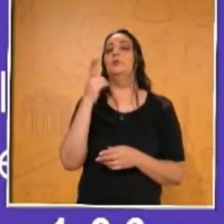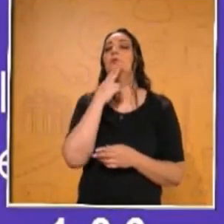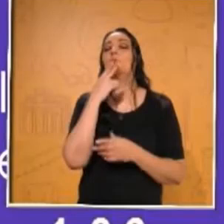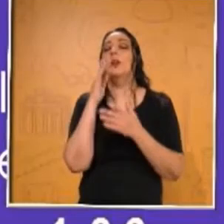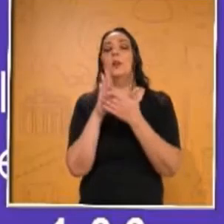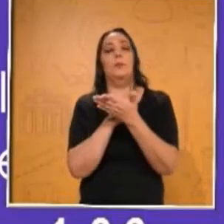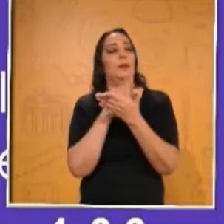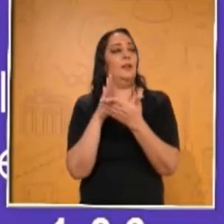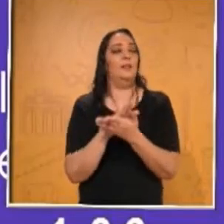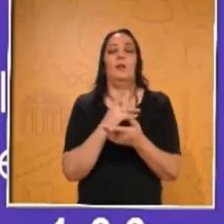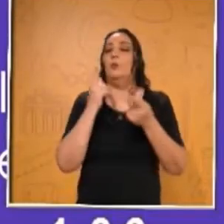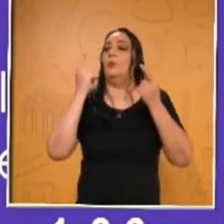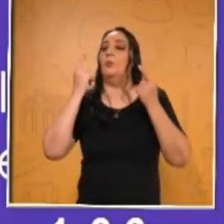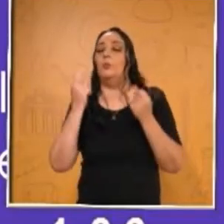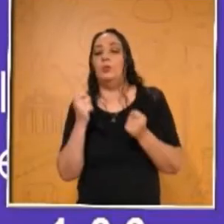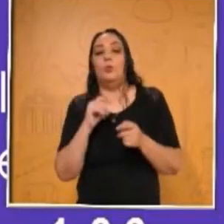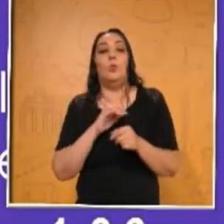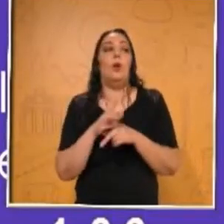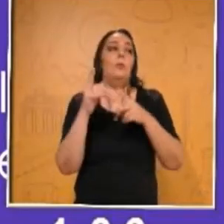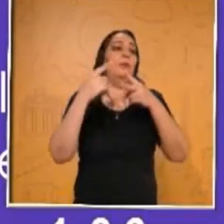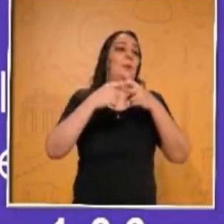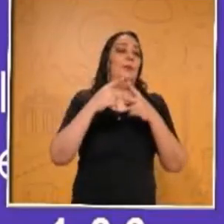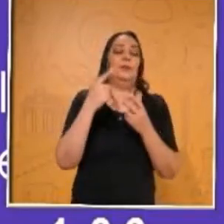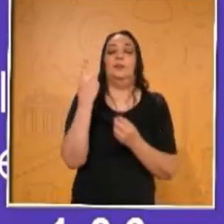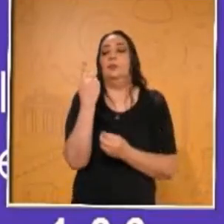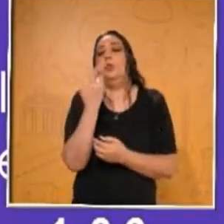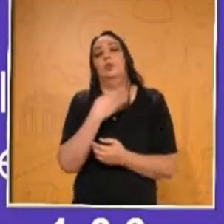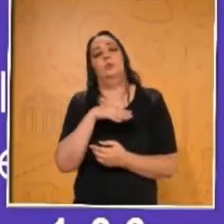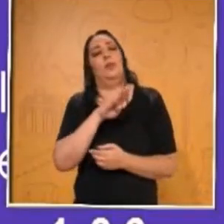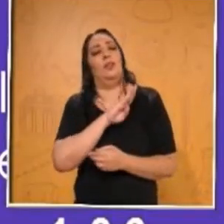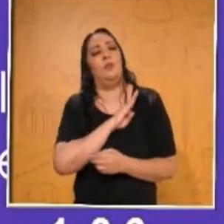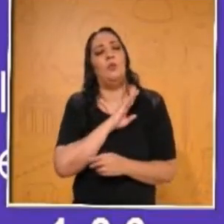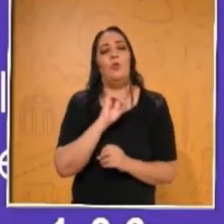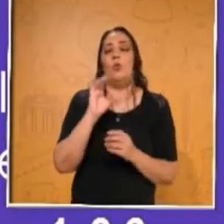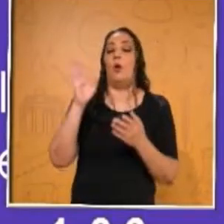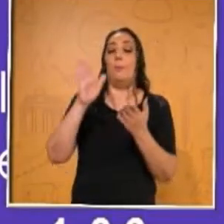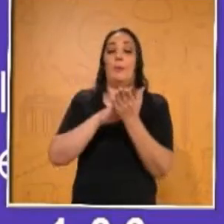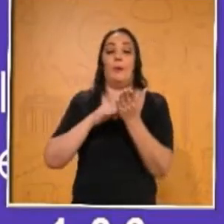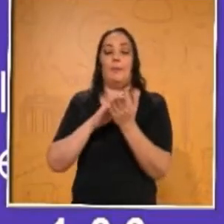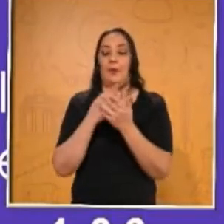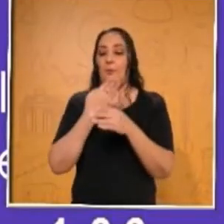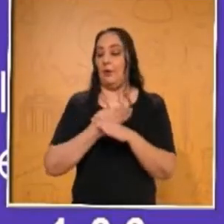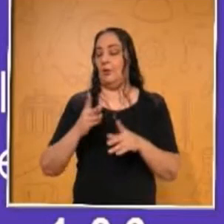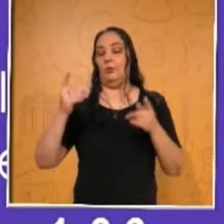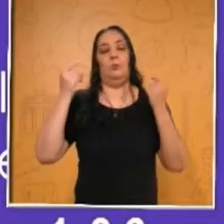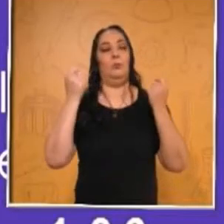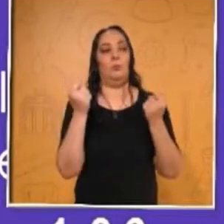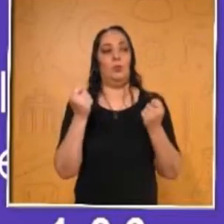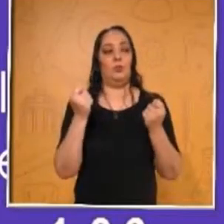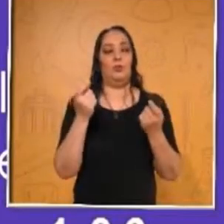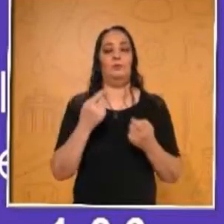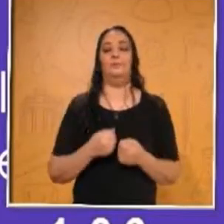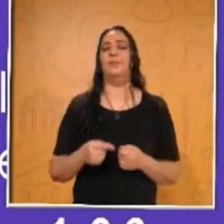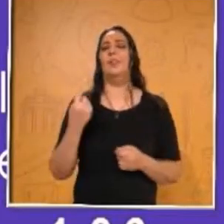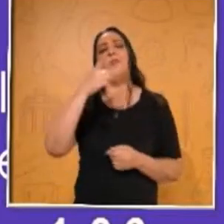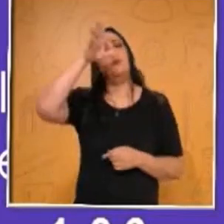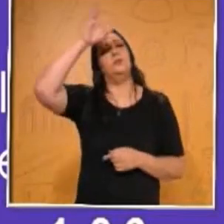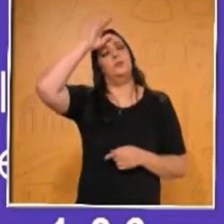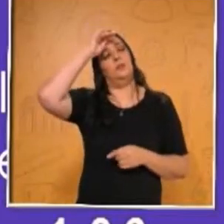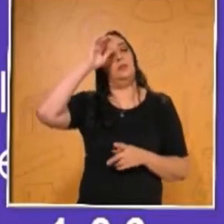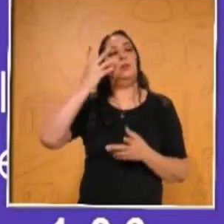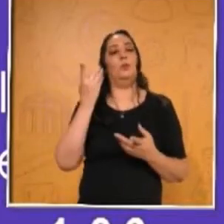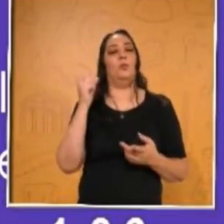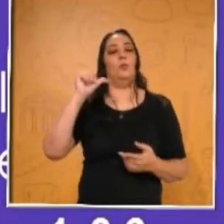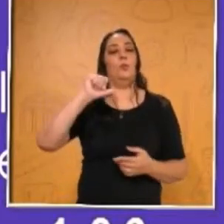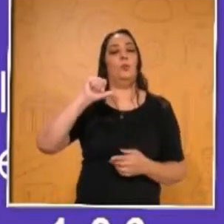libreta, no hay problema si es lo de matemáticas, lo de español, una hoja en blanco o demás. Los aprendizajes esperados son los